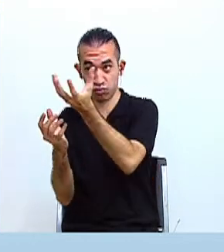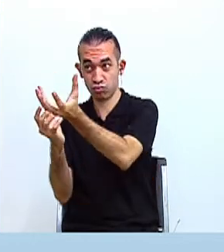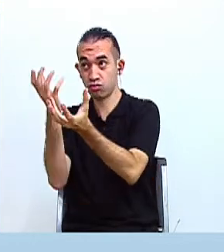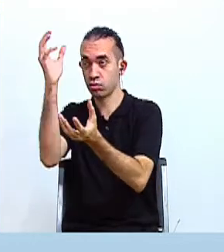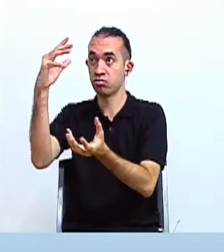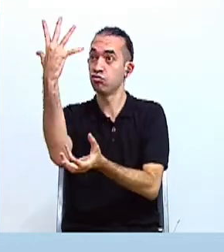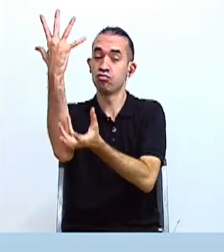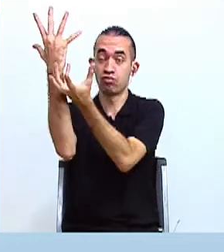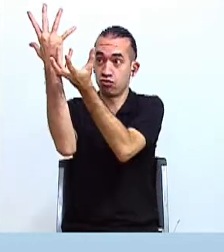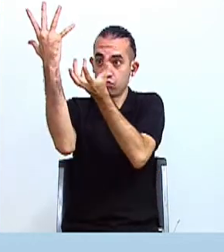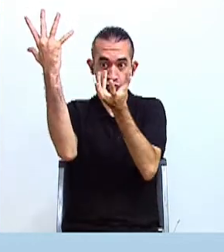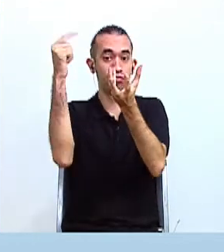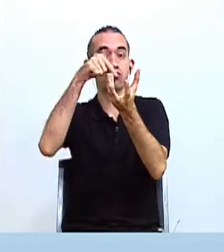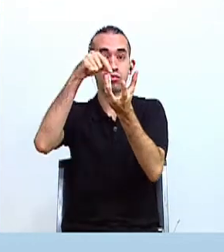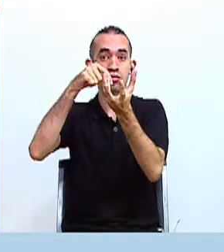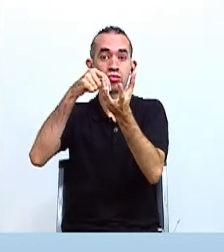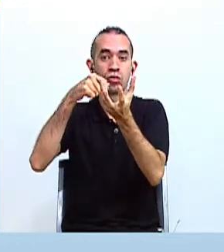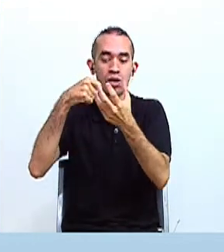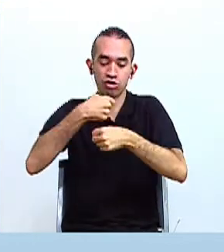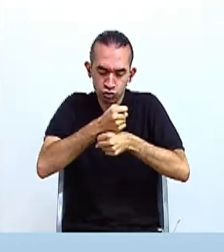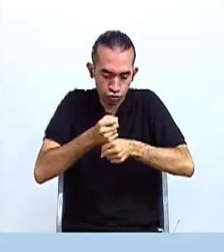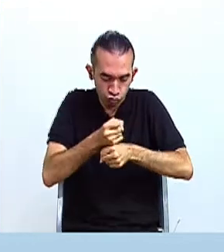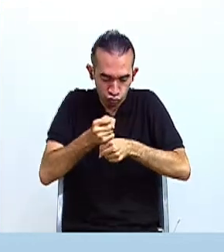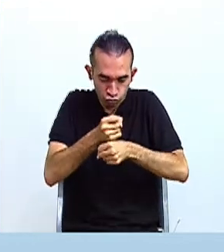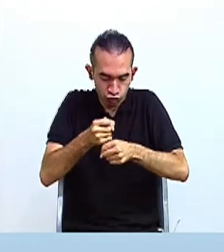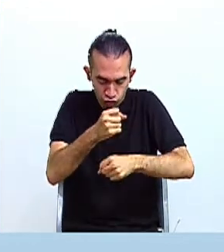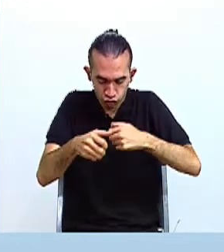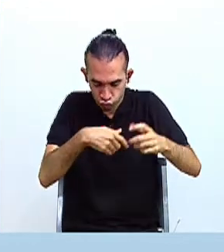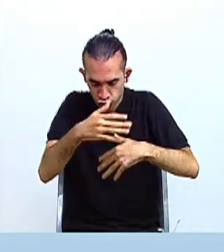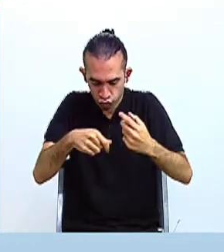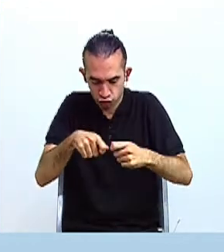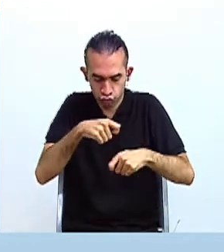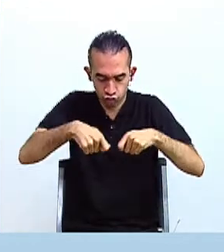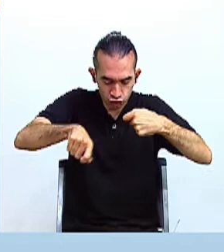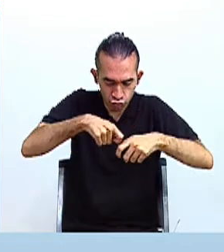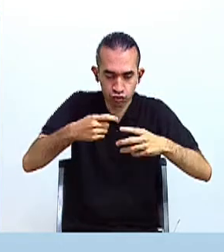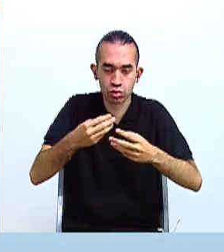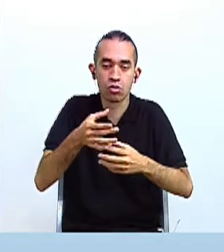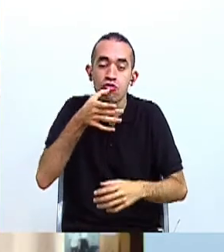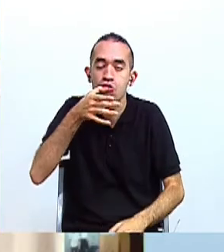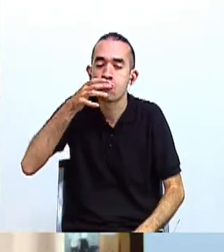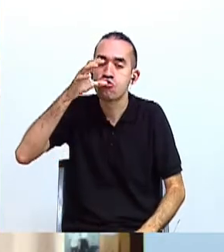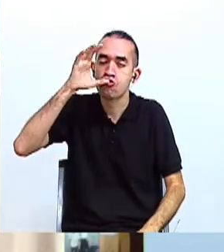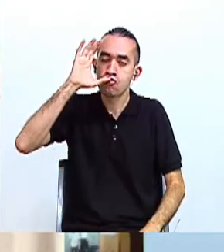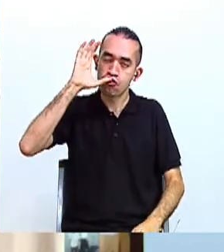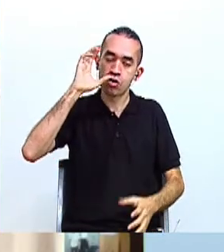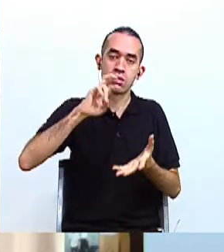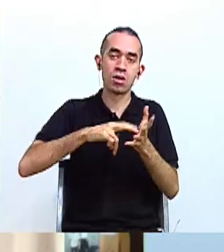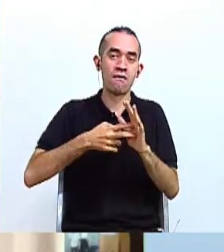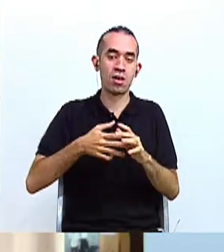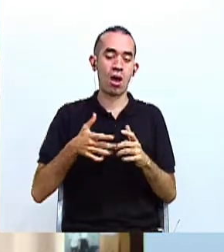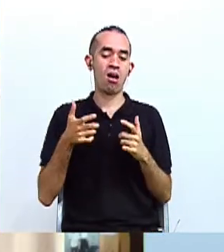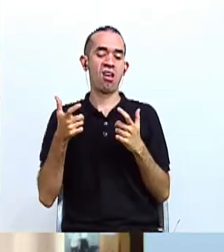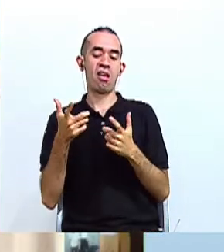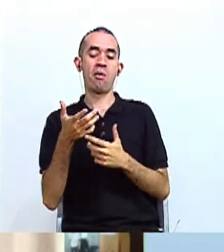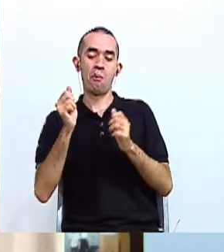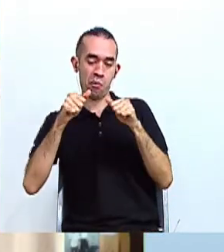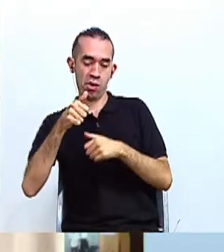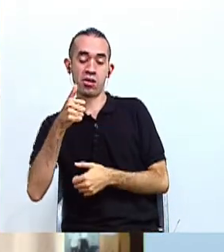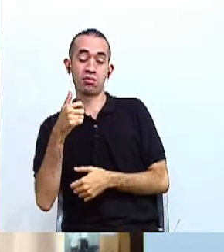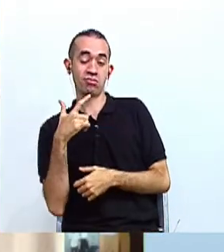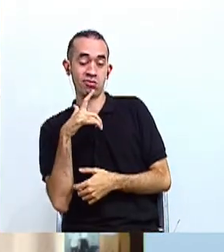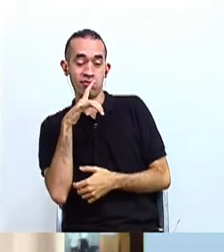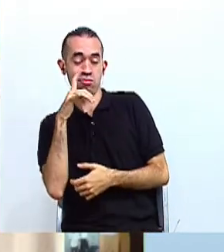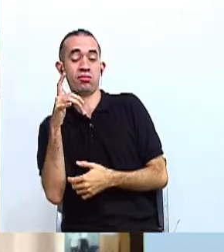era consumida solamente por las clases sociales más privilegiadas. Datos interesantes entonces acerca del cultivo del cacao.